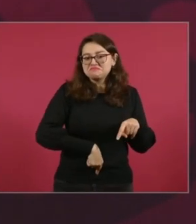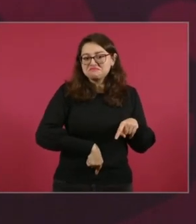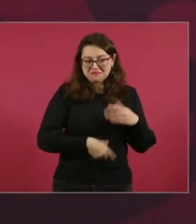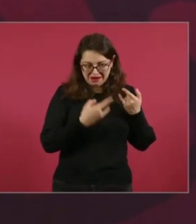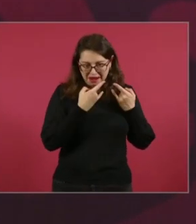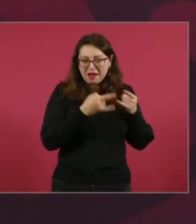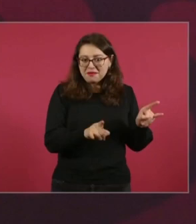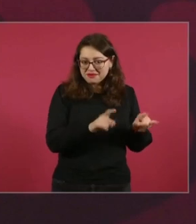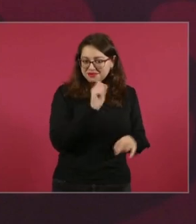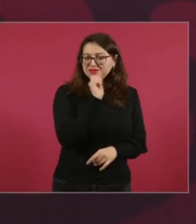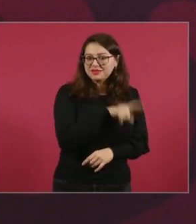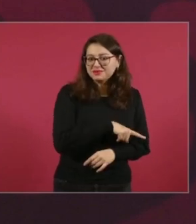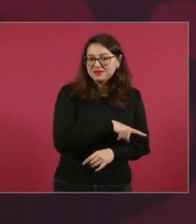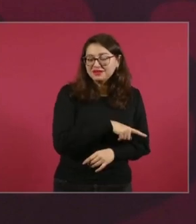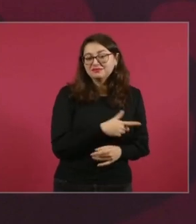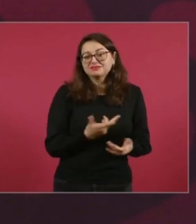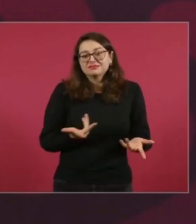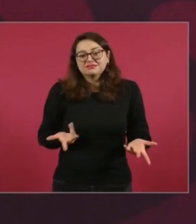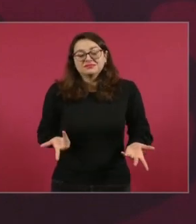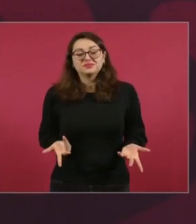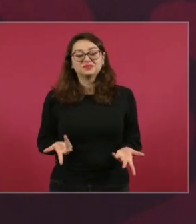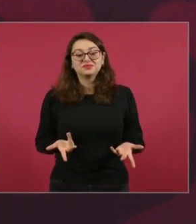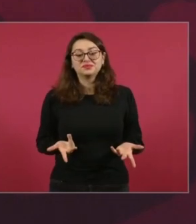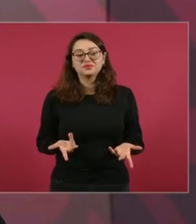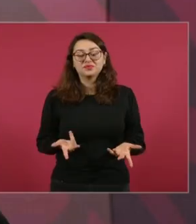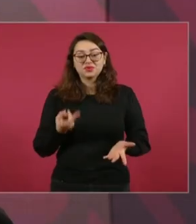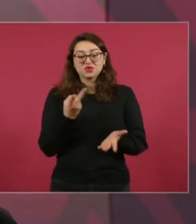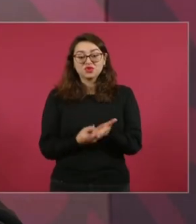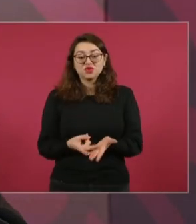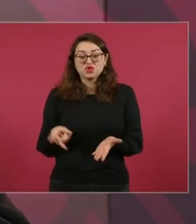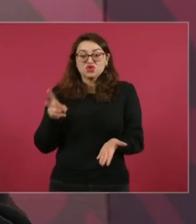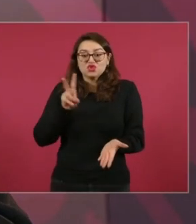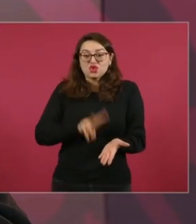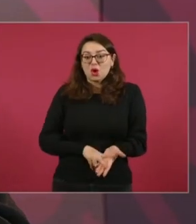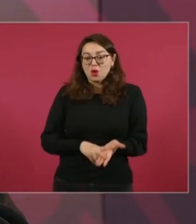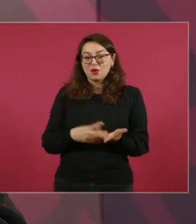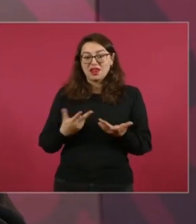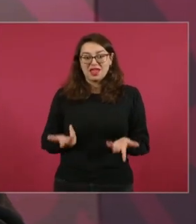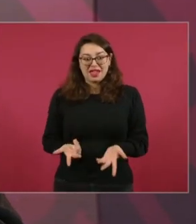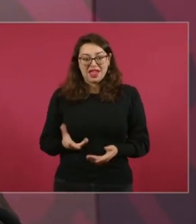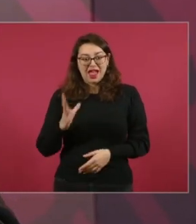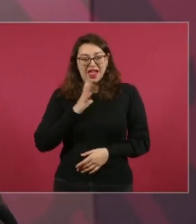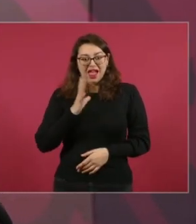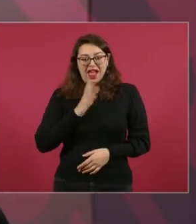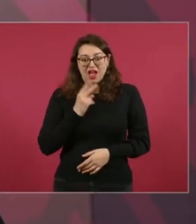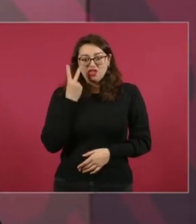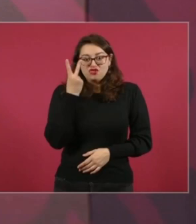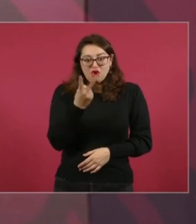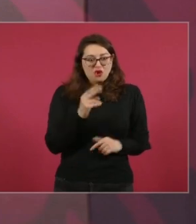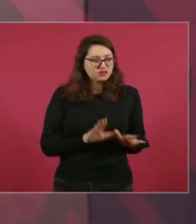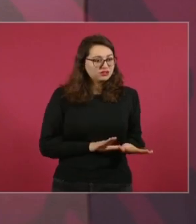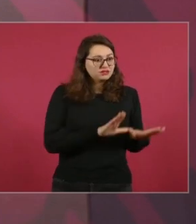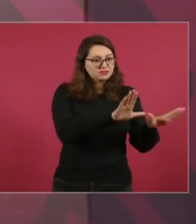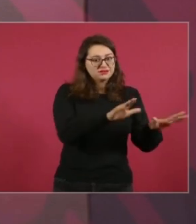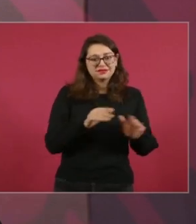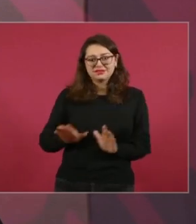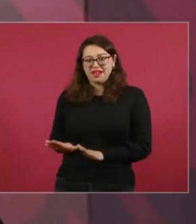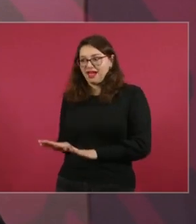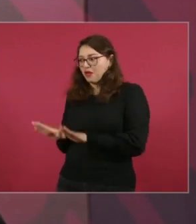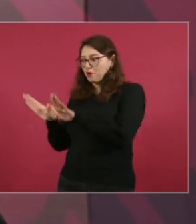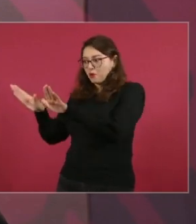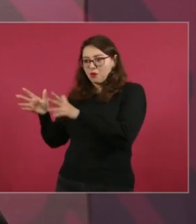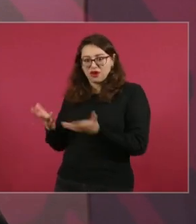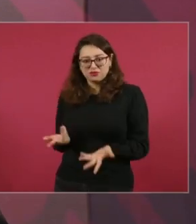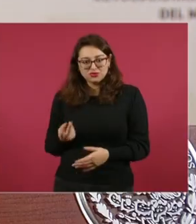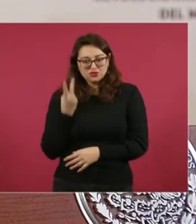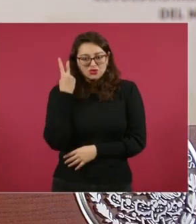ni la terminal 2, ni se